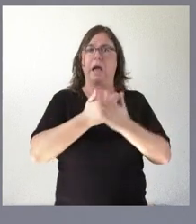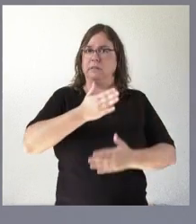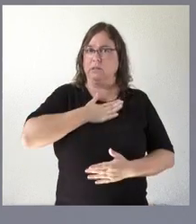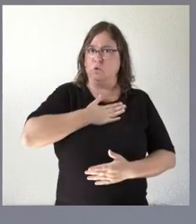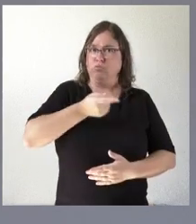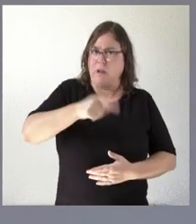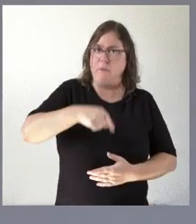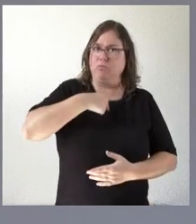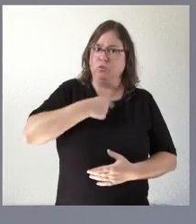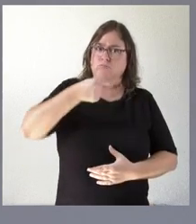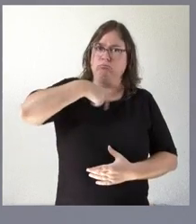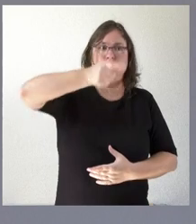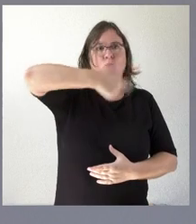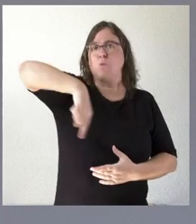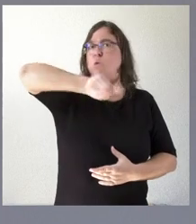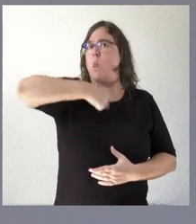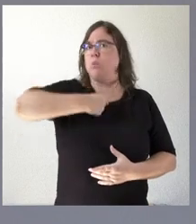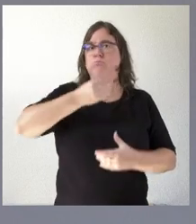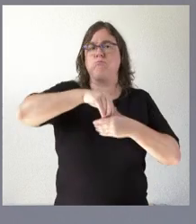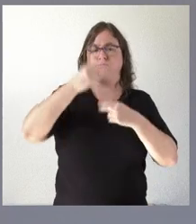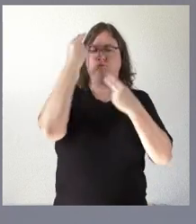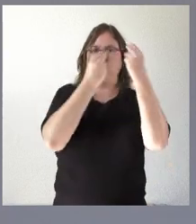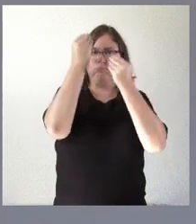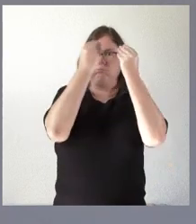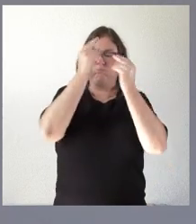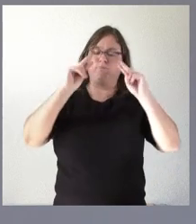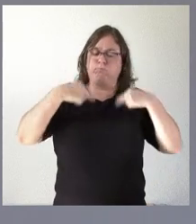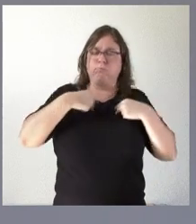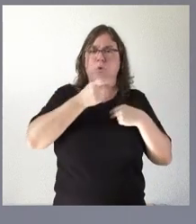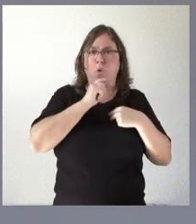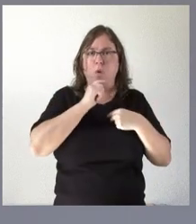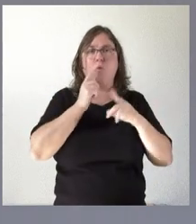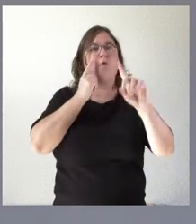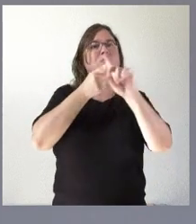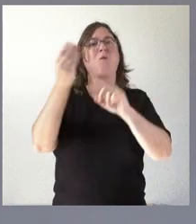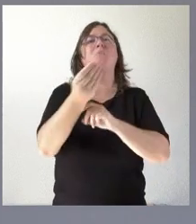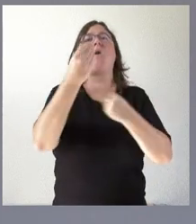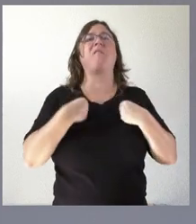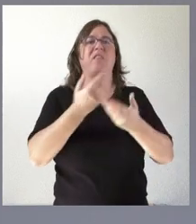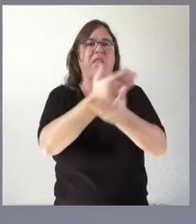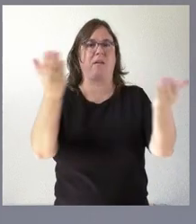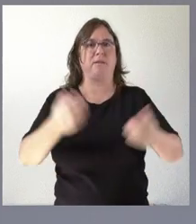lugar y todos en general podamos reflexionar cómo podemos contribuir a mejorar la vida de la gente